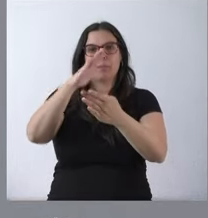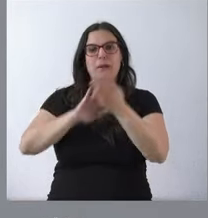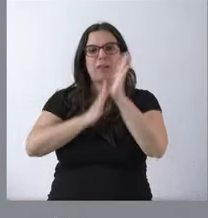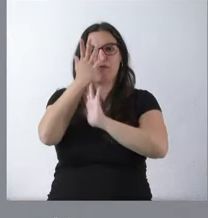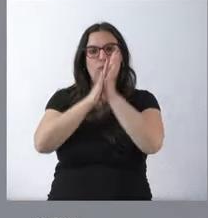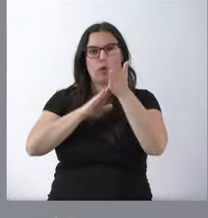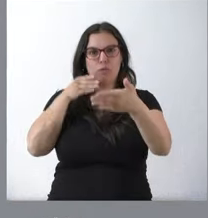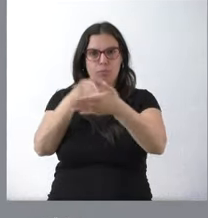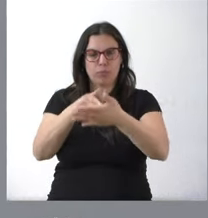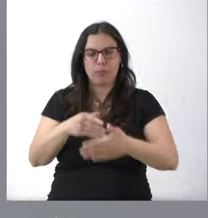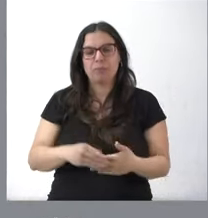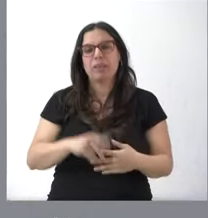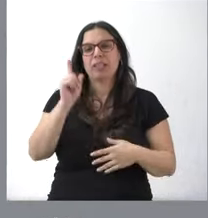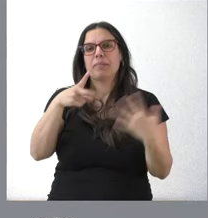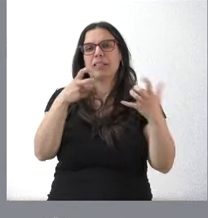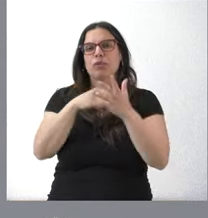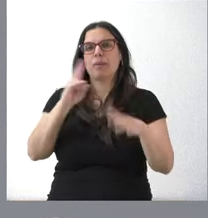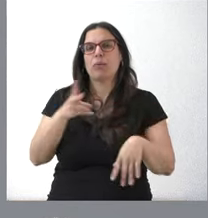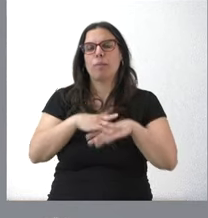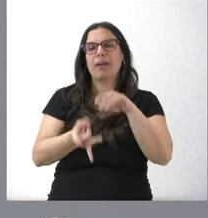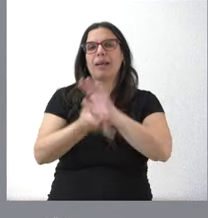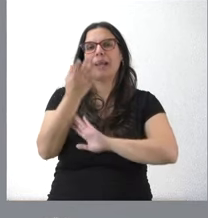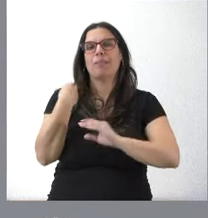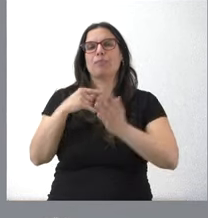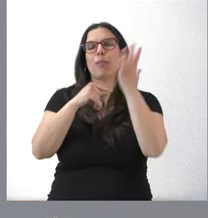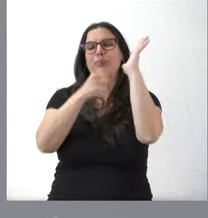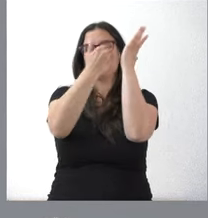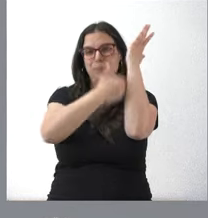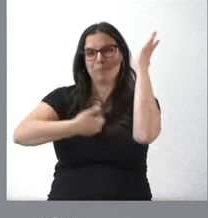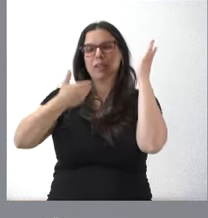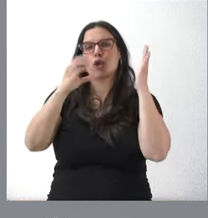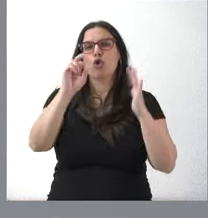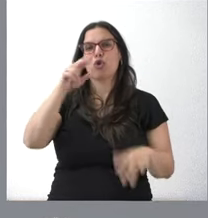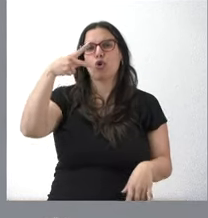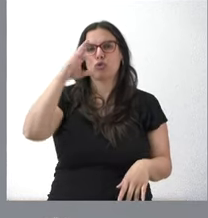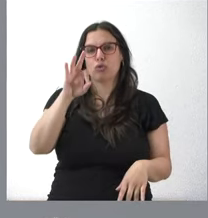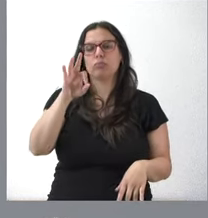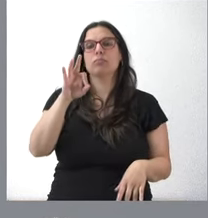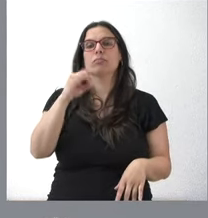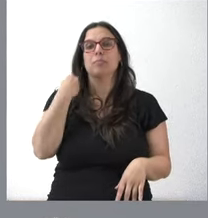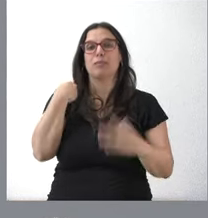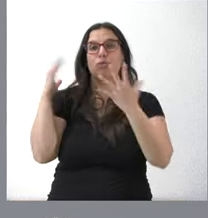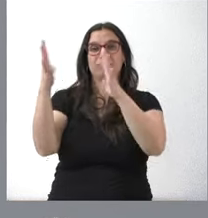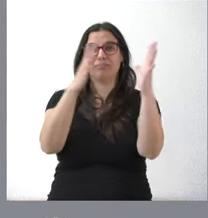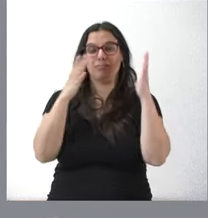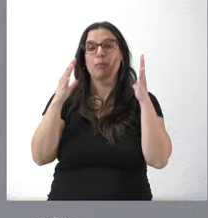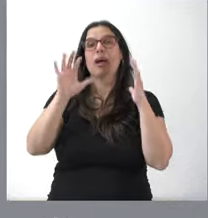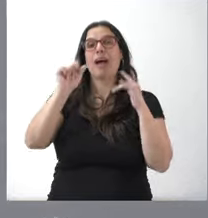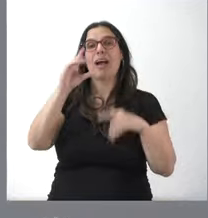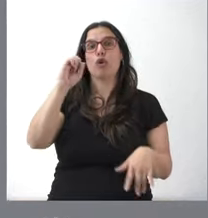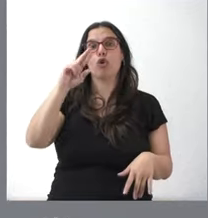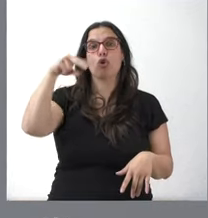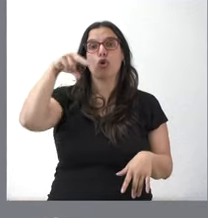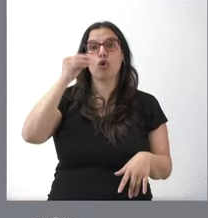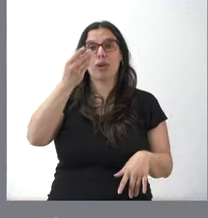Asimismo, 700.000 euros para la producción de corcho a través de la mejora de masas de alcornoques en la provincia de Salamanca.